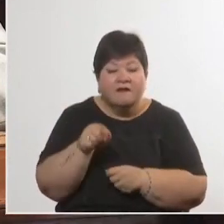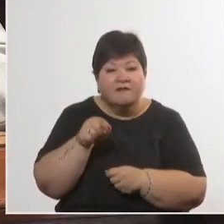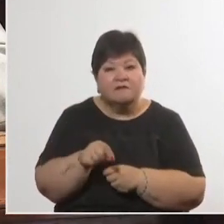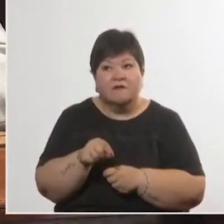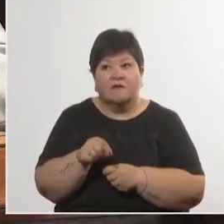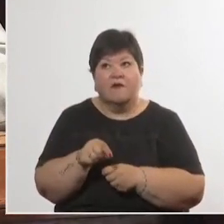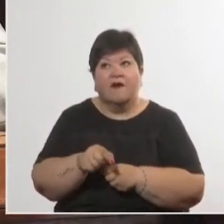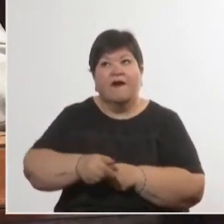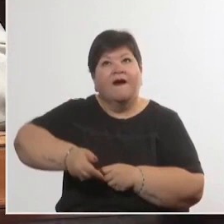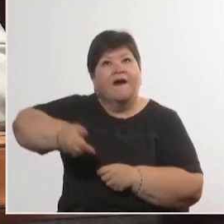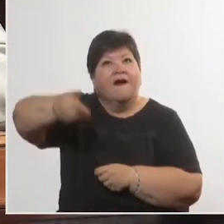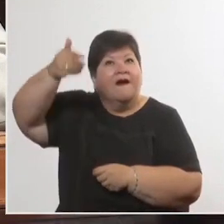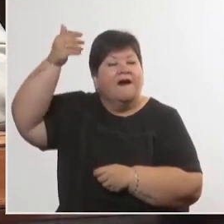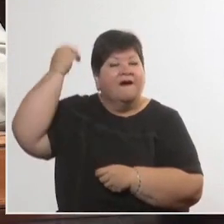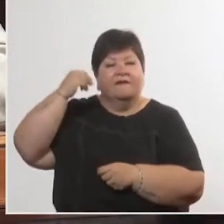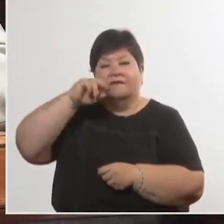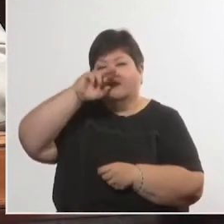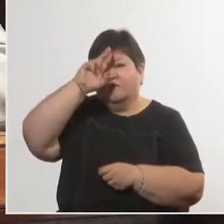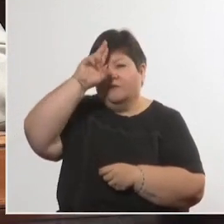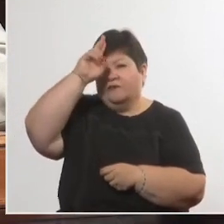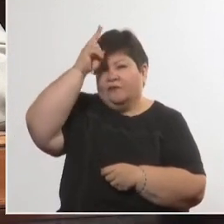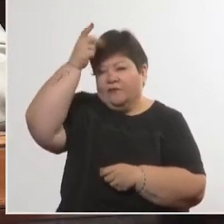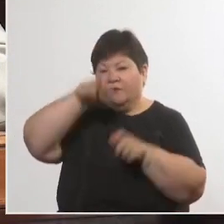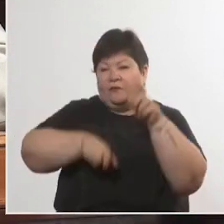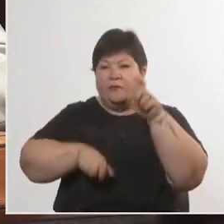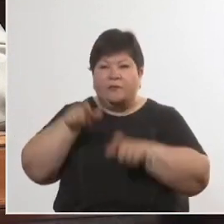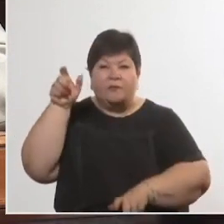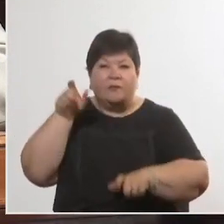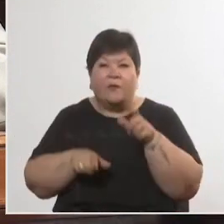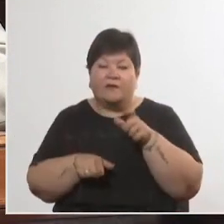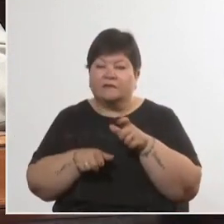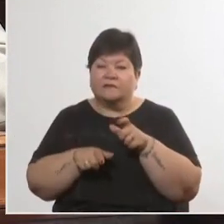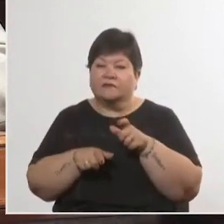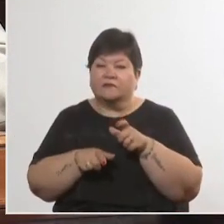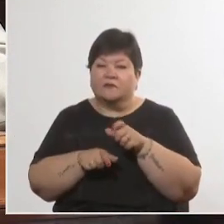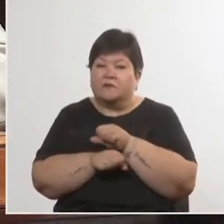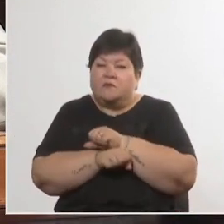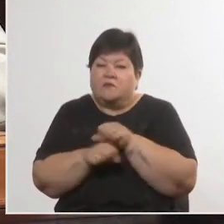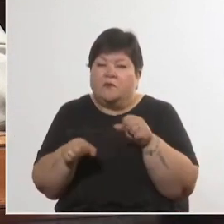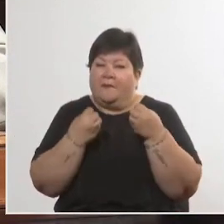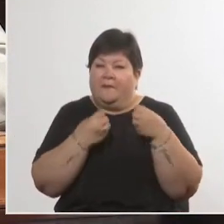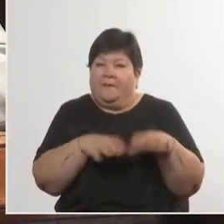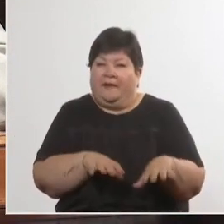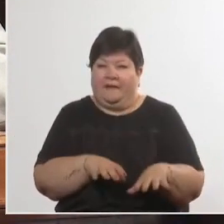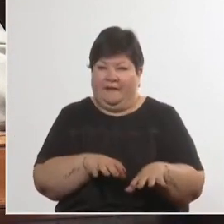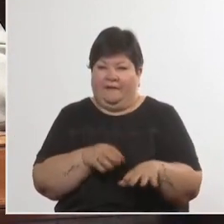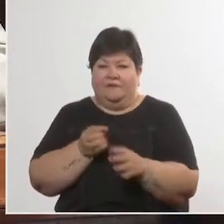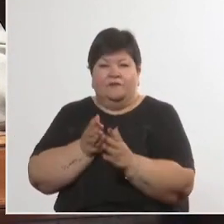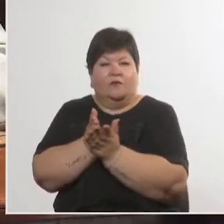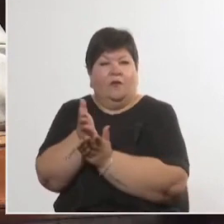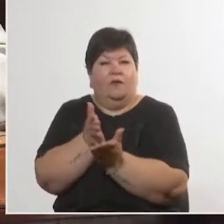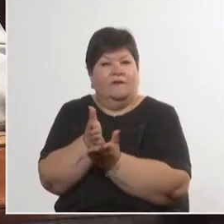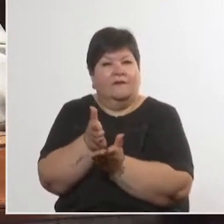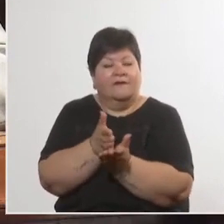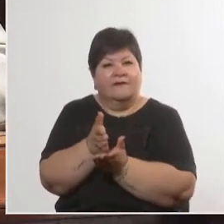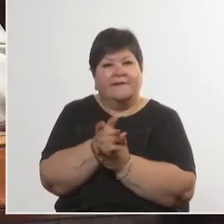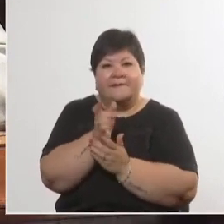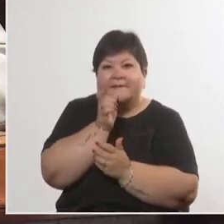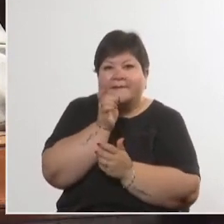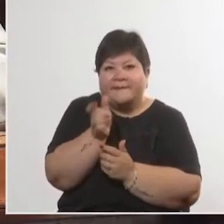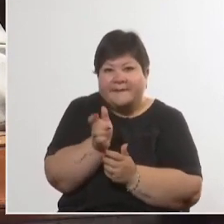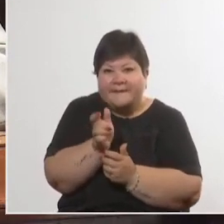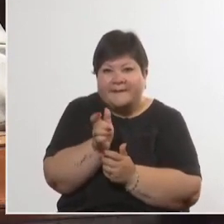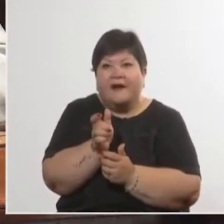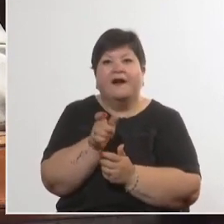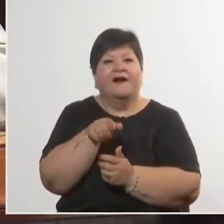sabido recorrer a lo largo de nuestra historia y que no podemos perder. La palabra solidaridad tiene que tener cada